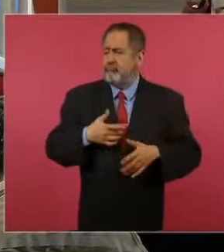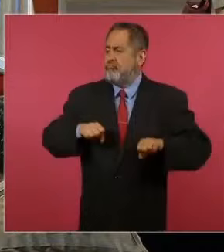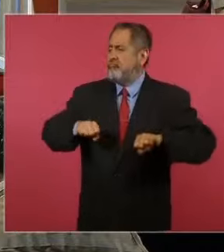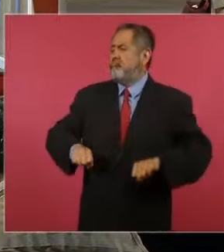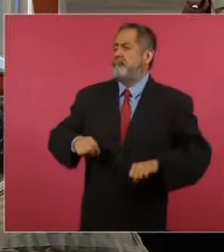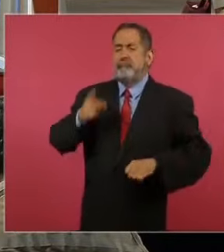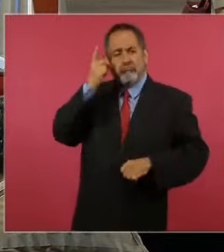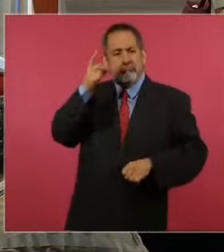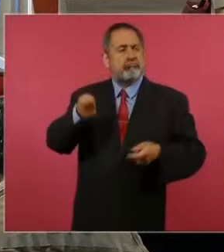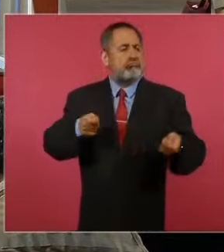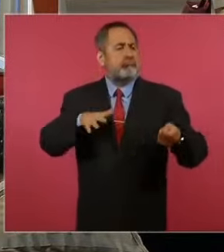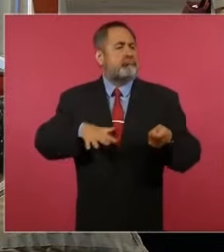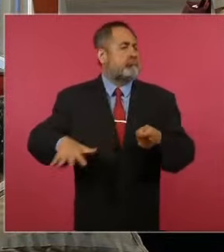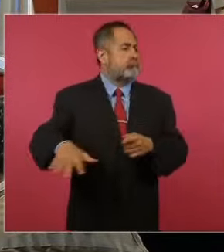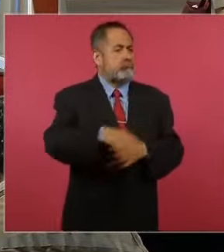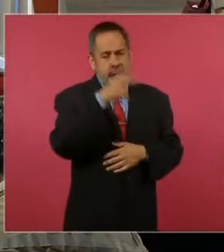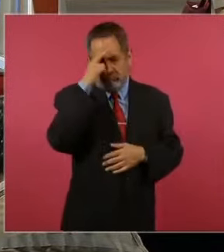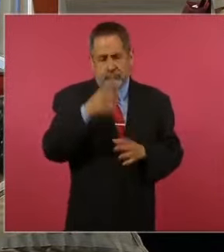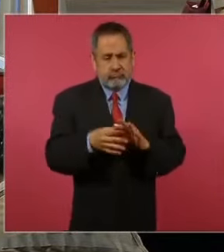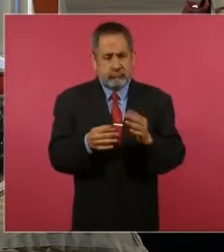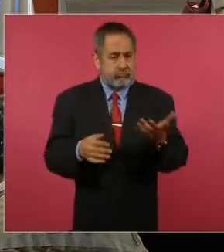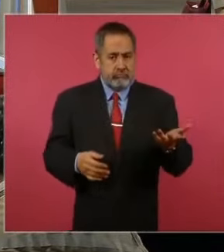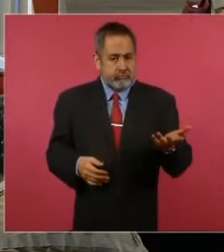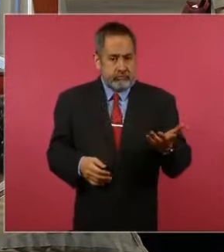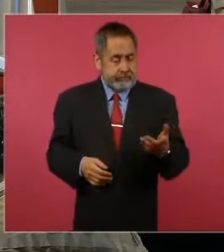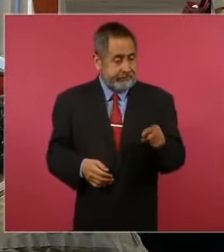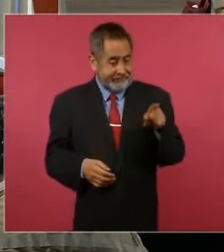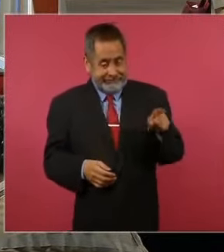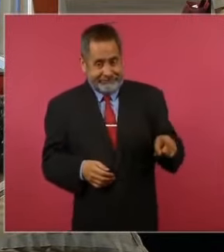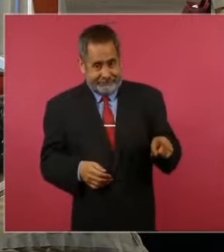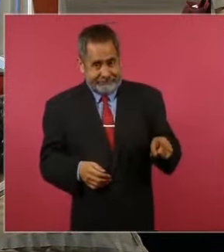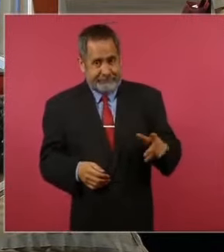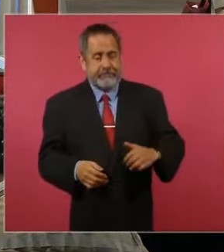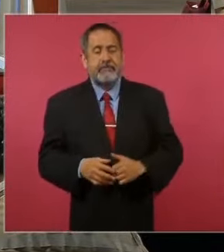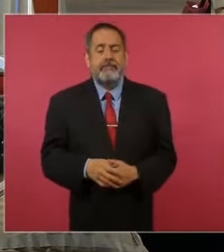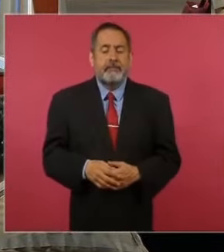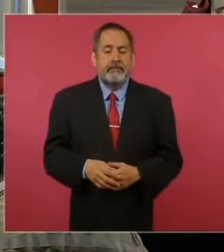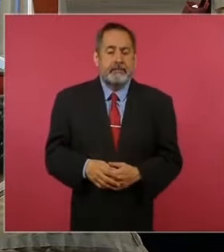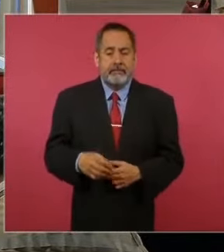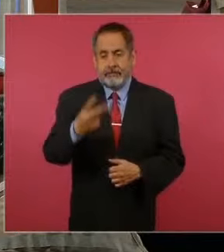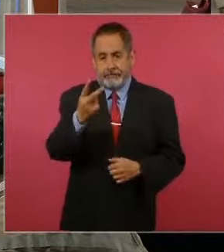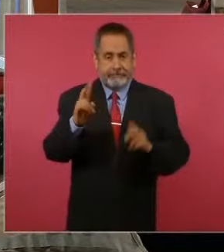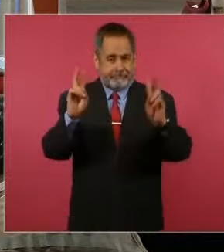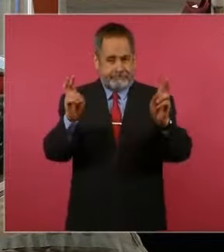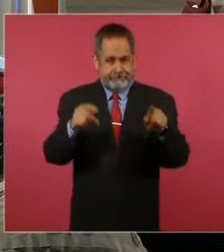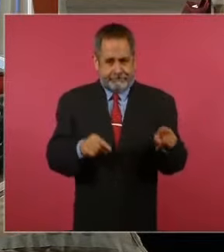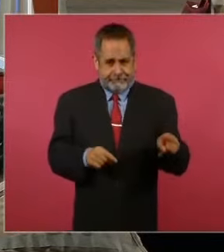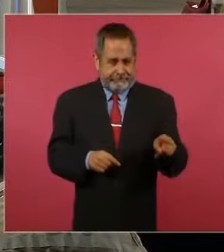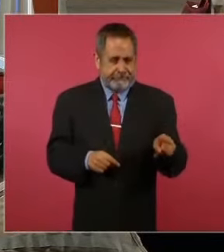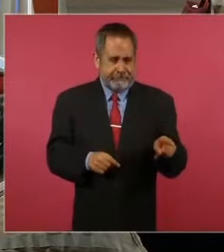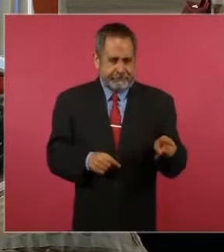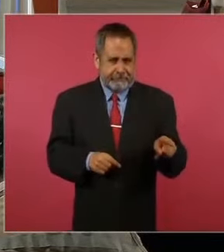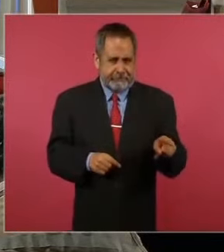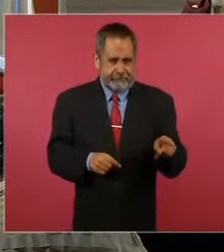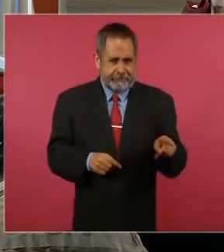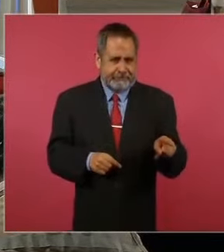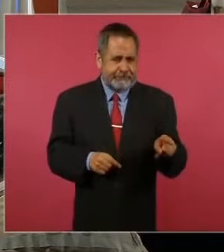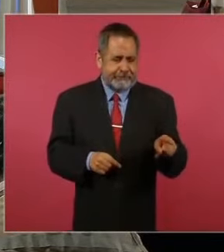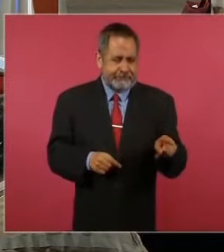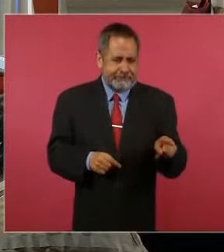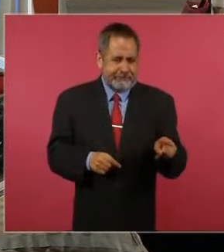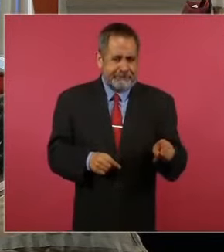dueños de México, porque aquí estamos hablando de dos temas, vamos a decir,